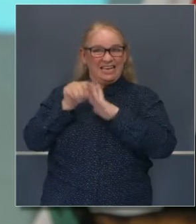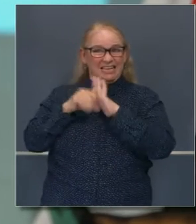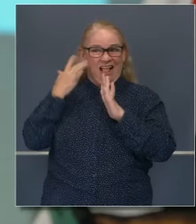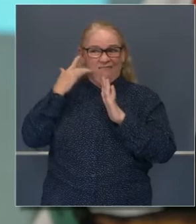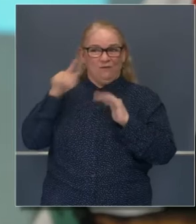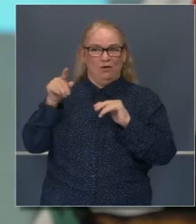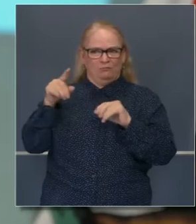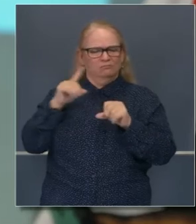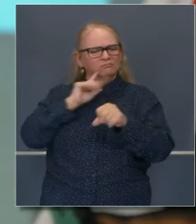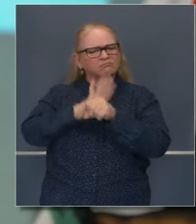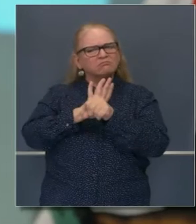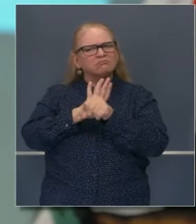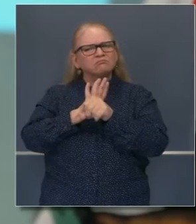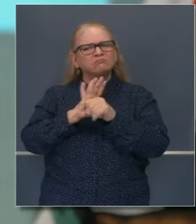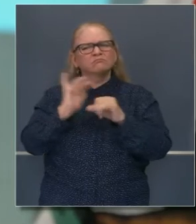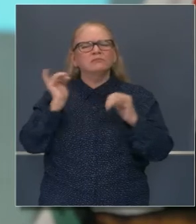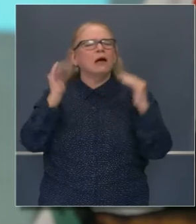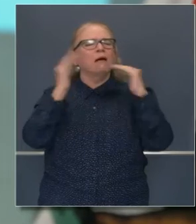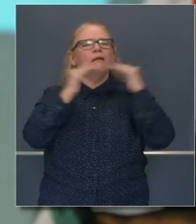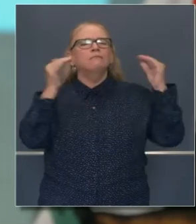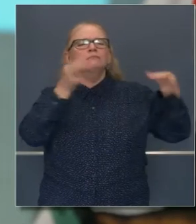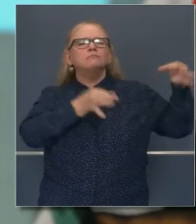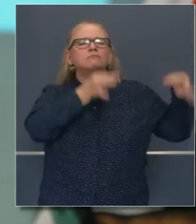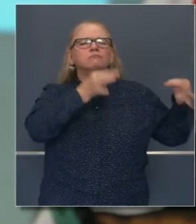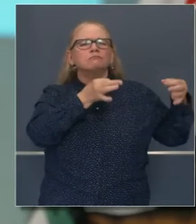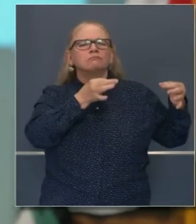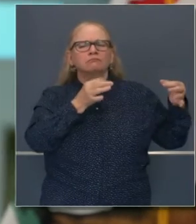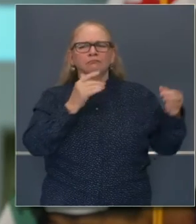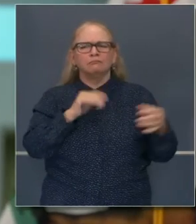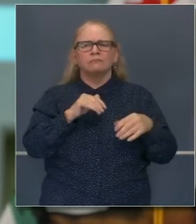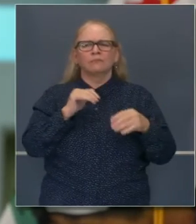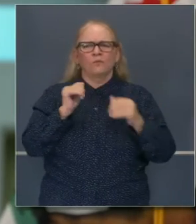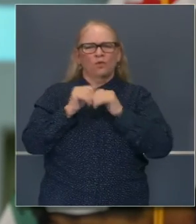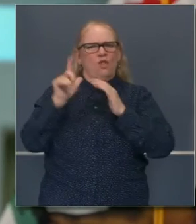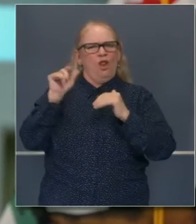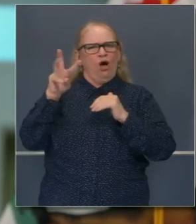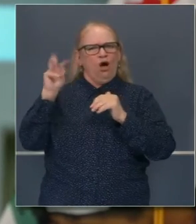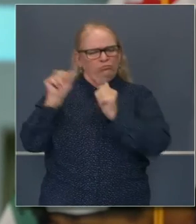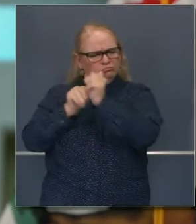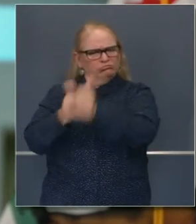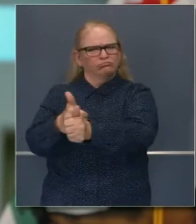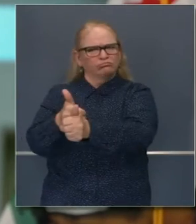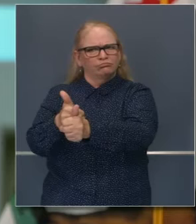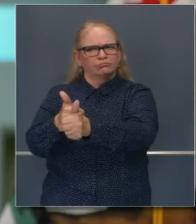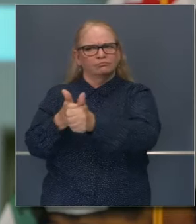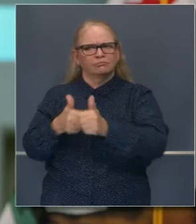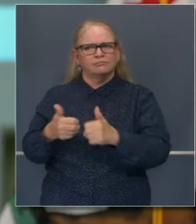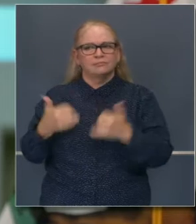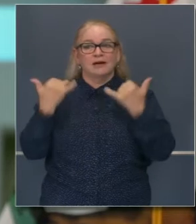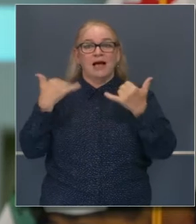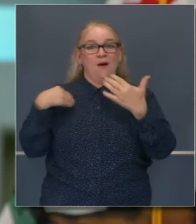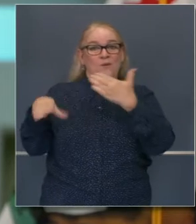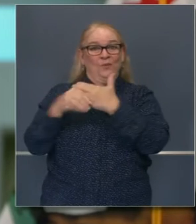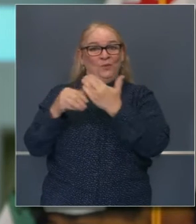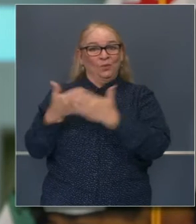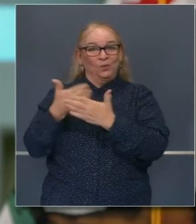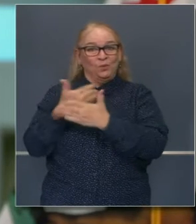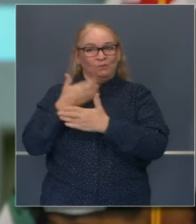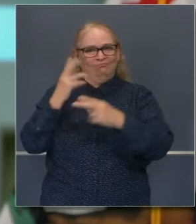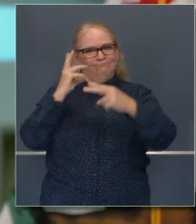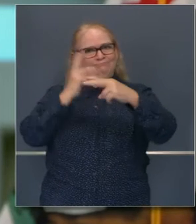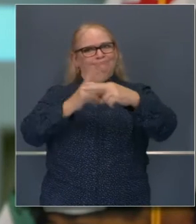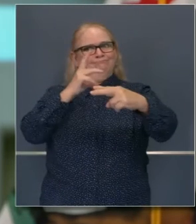dedicación de principio igual bajo la ley de justicio equitativo.